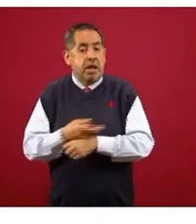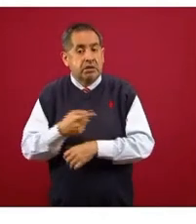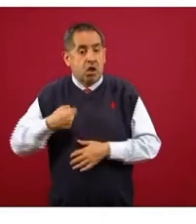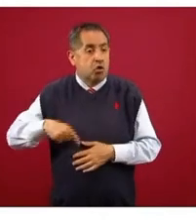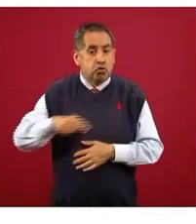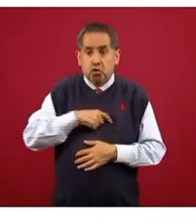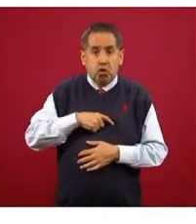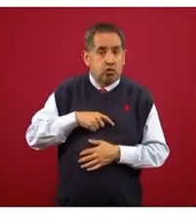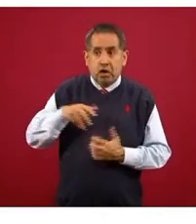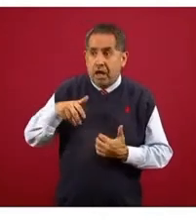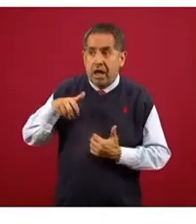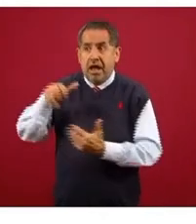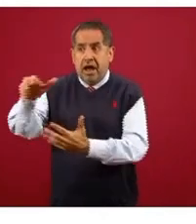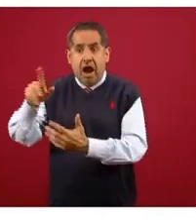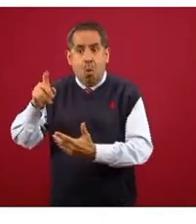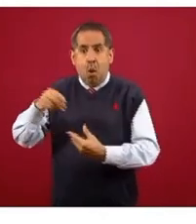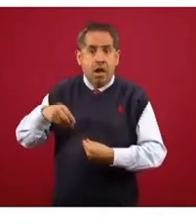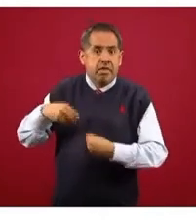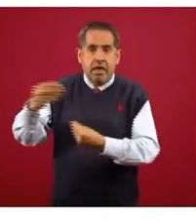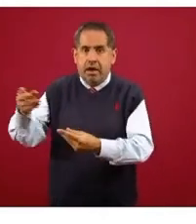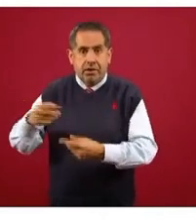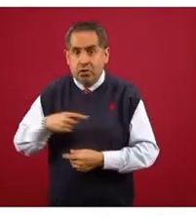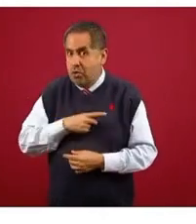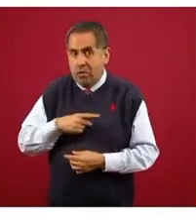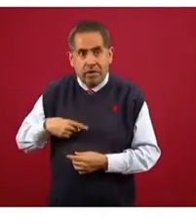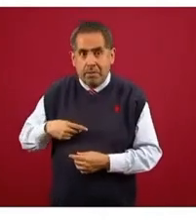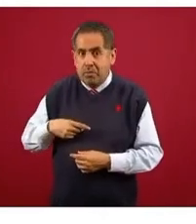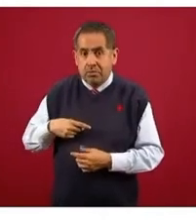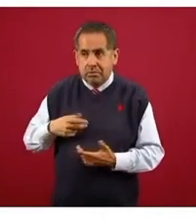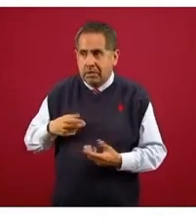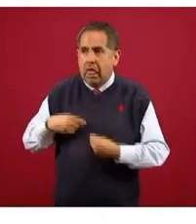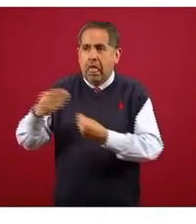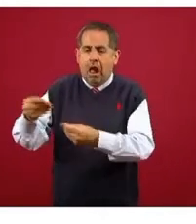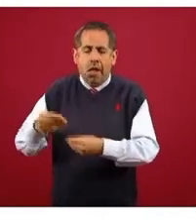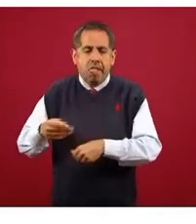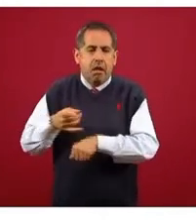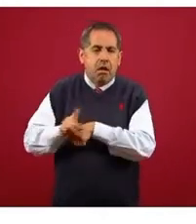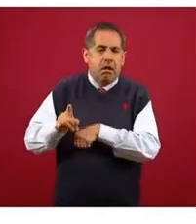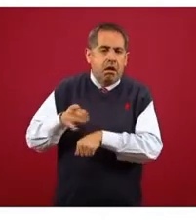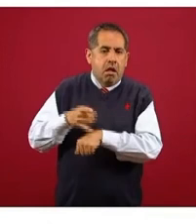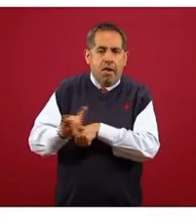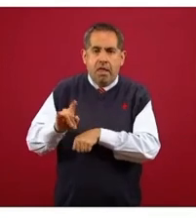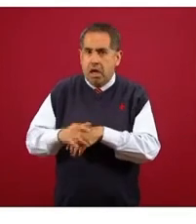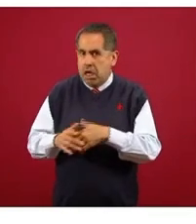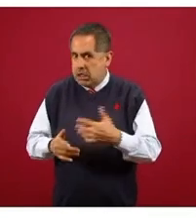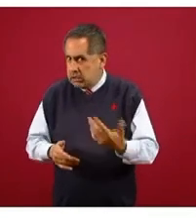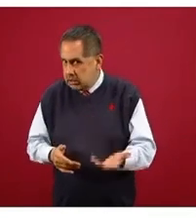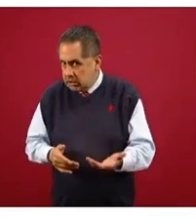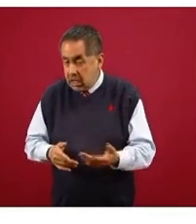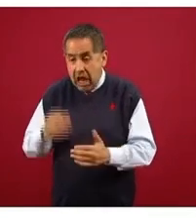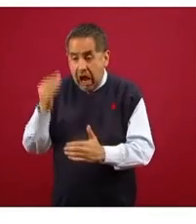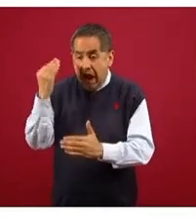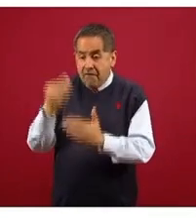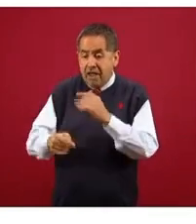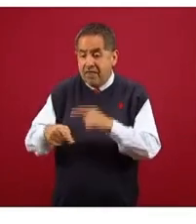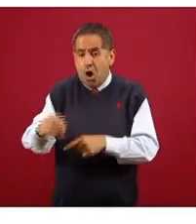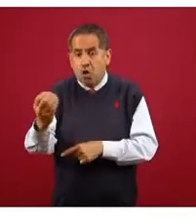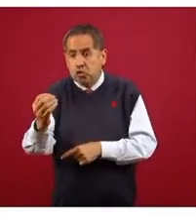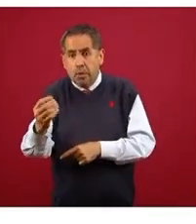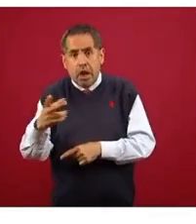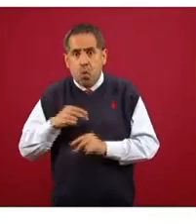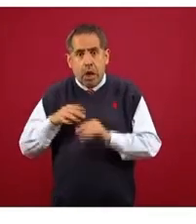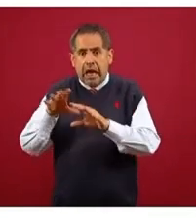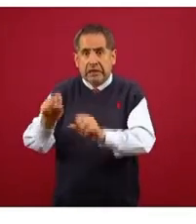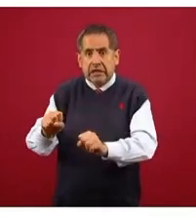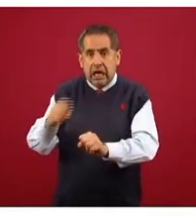No se ha entregado lo que debe y ahorita estamos en un punto que ya estamos muy cerca de terminar y no vamos a